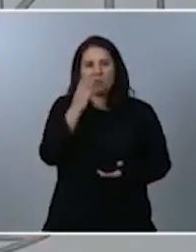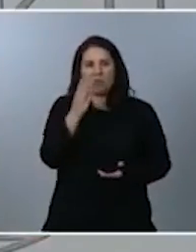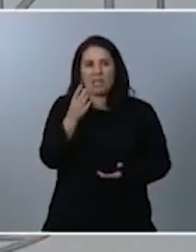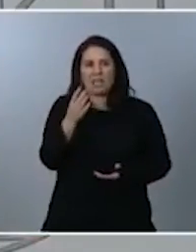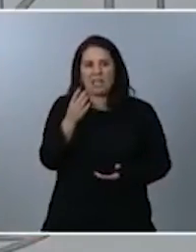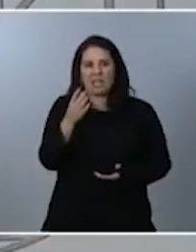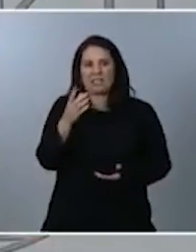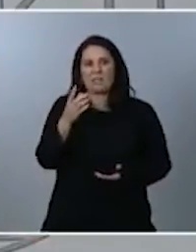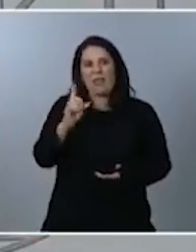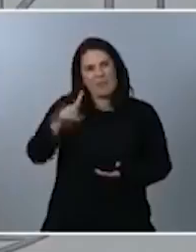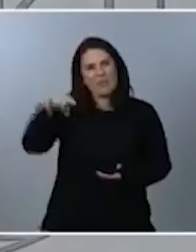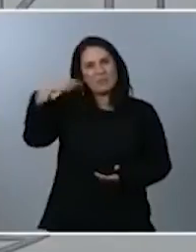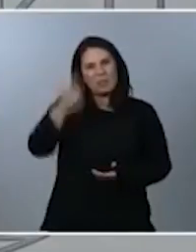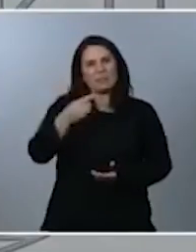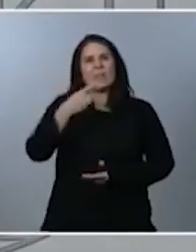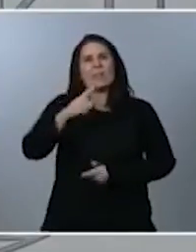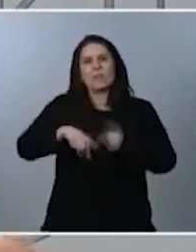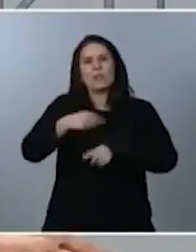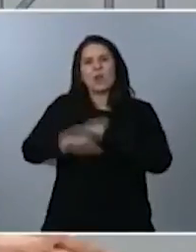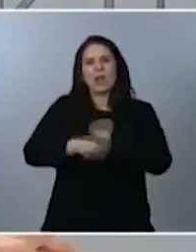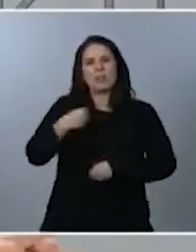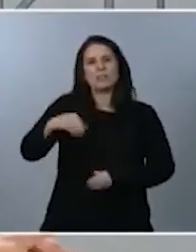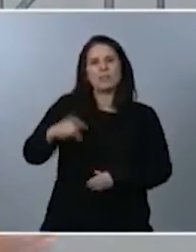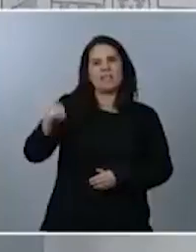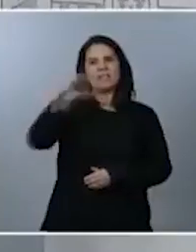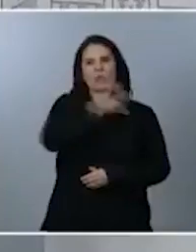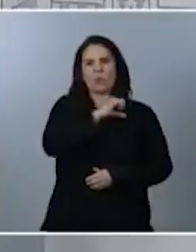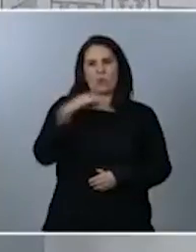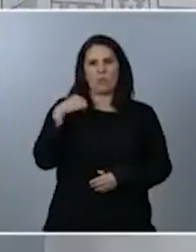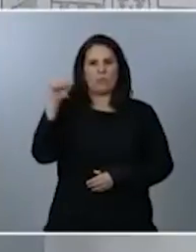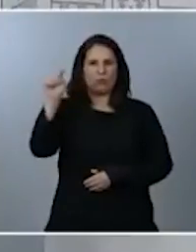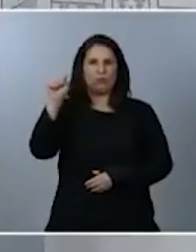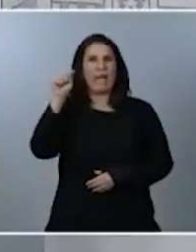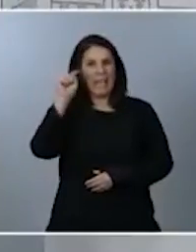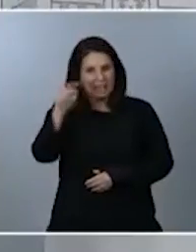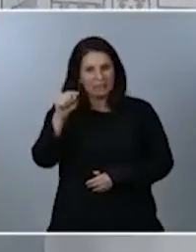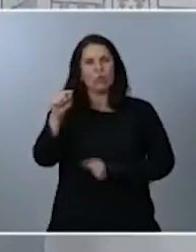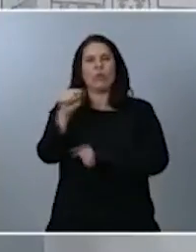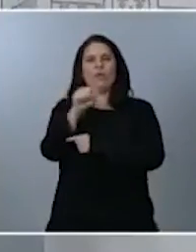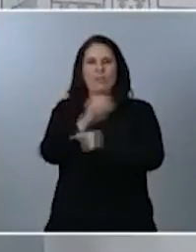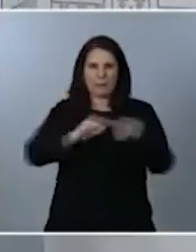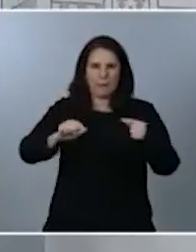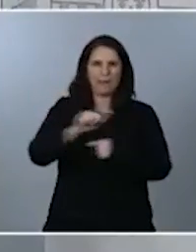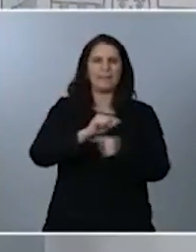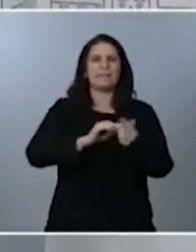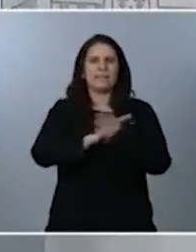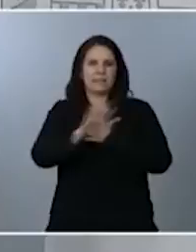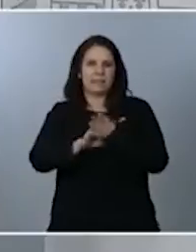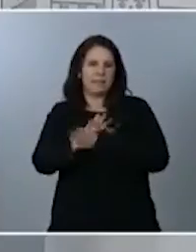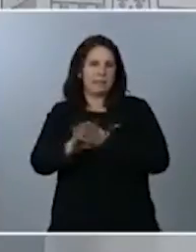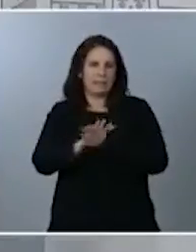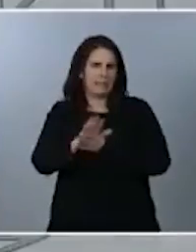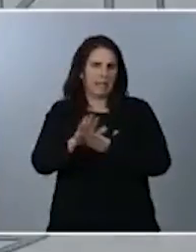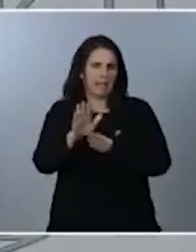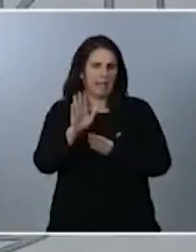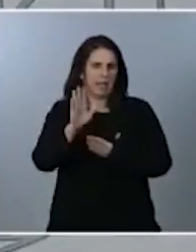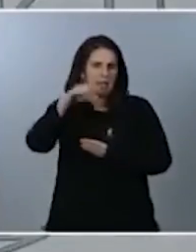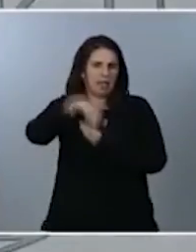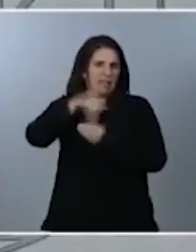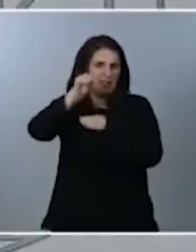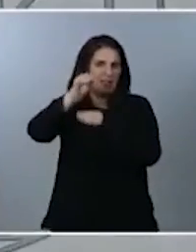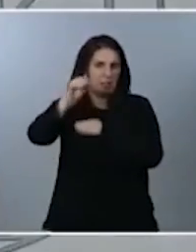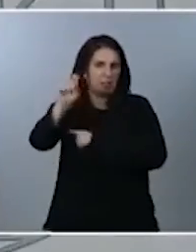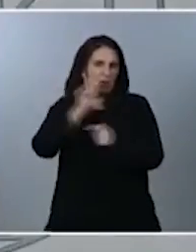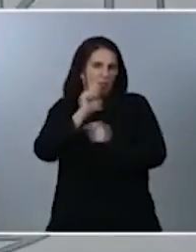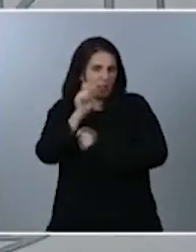posteriormente los presidentes autonómicos lo que será objeto de debate de discusión o de valoración por parte de los periodistas de los